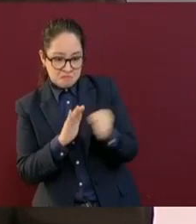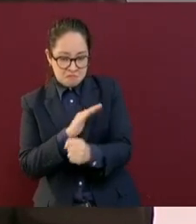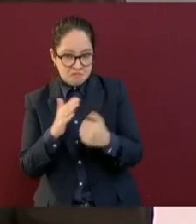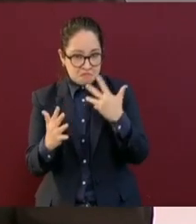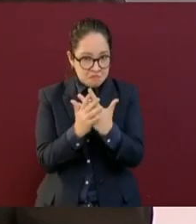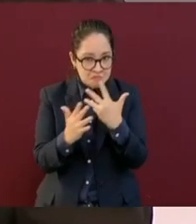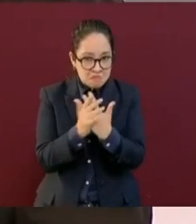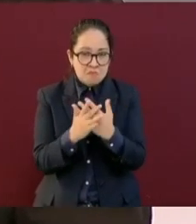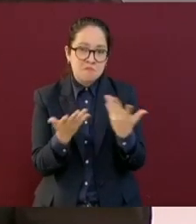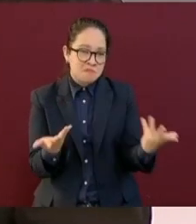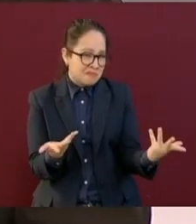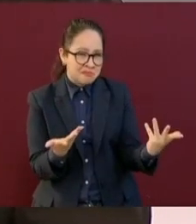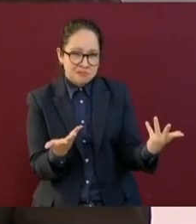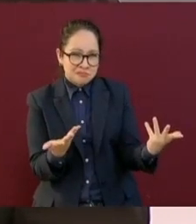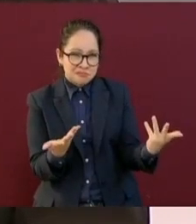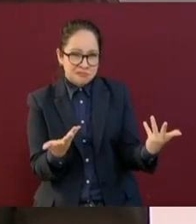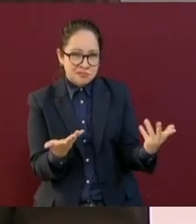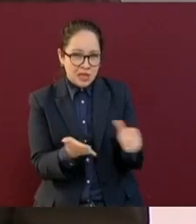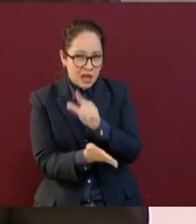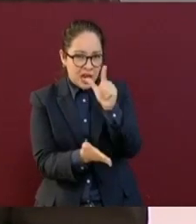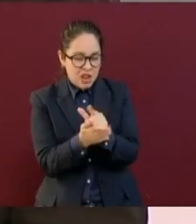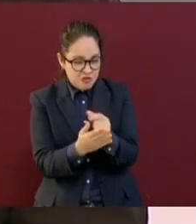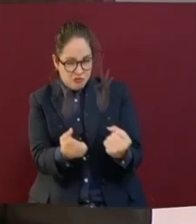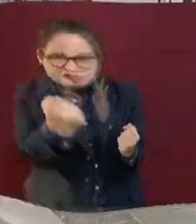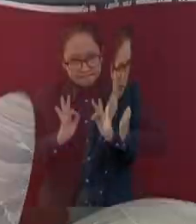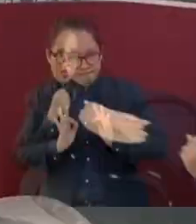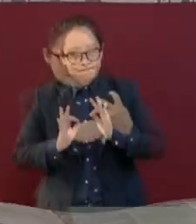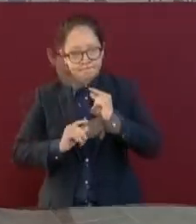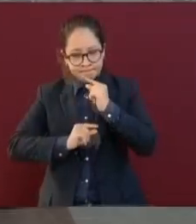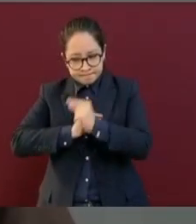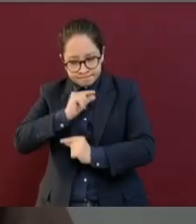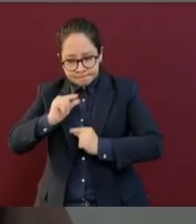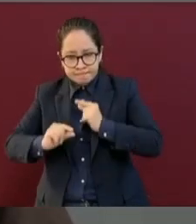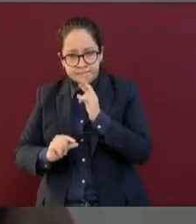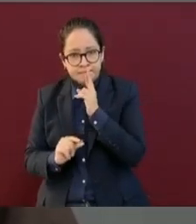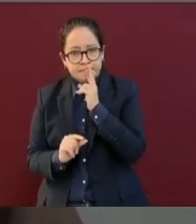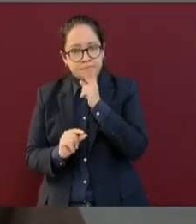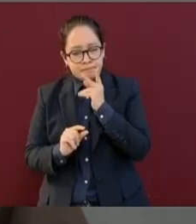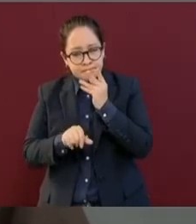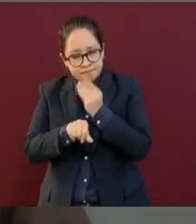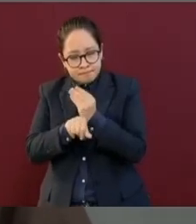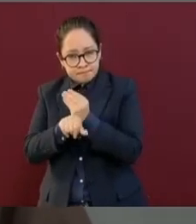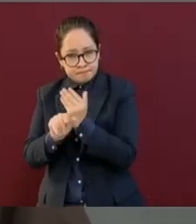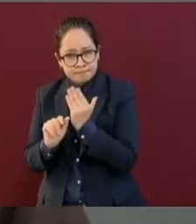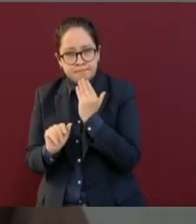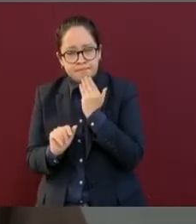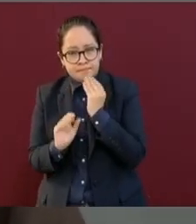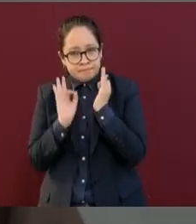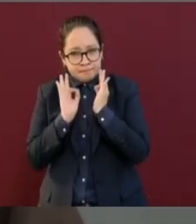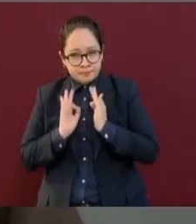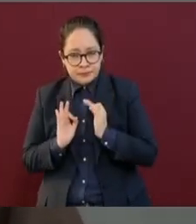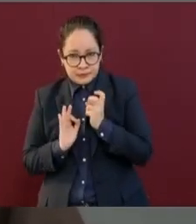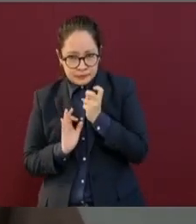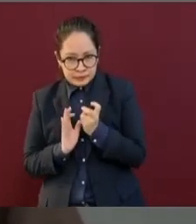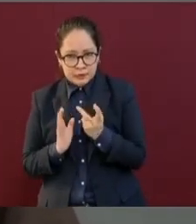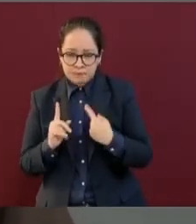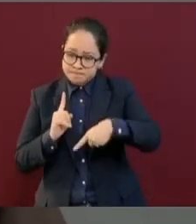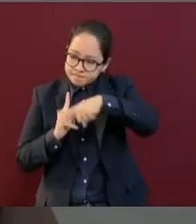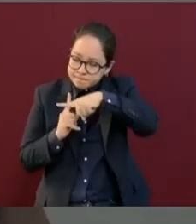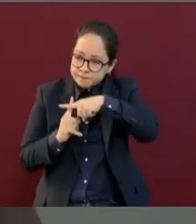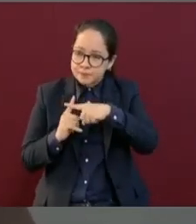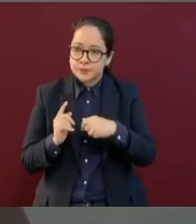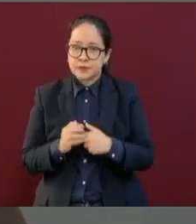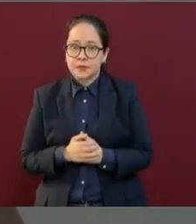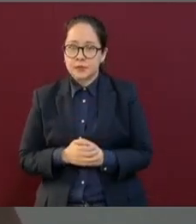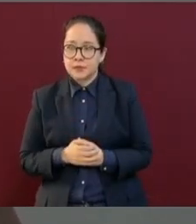con leyes más severas. Por eso, la importancia que tienen